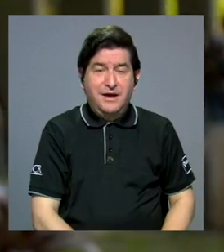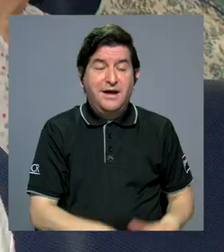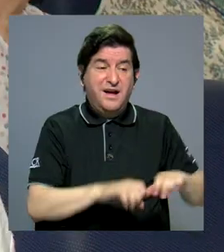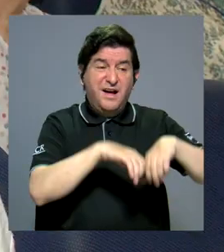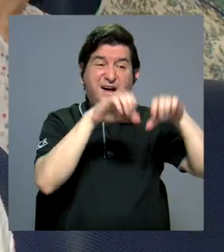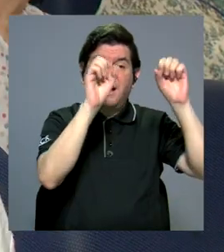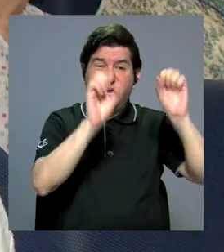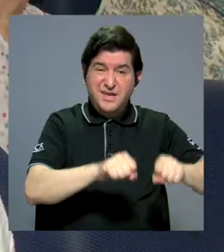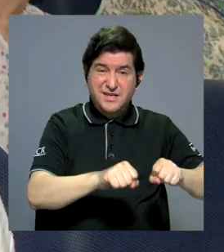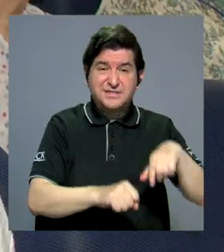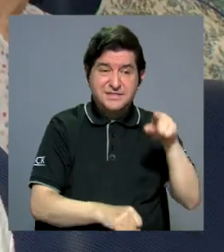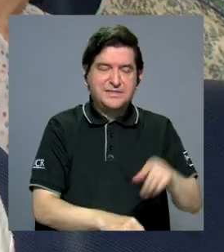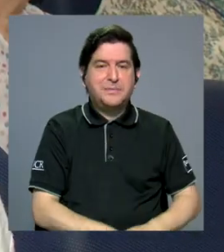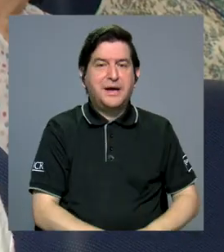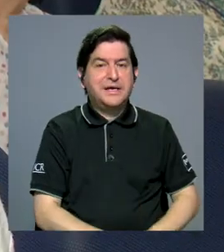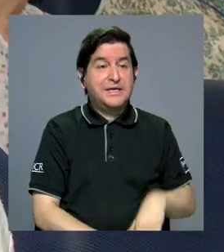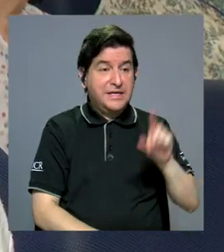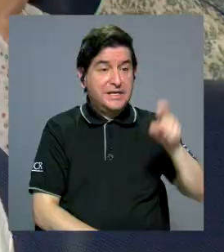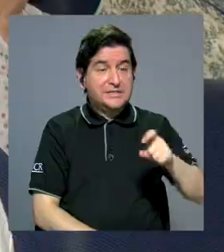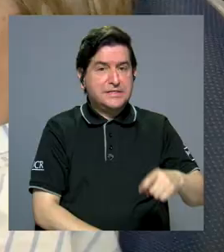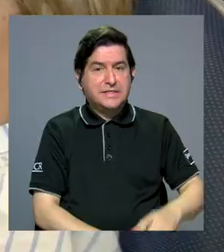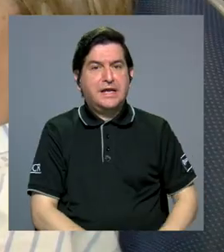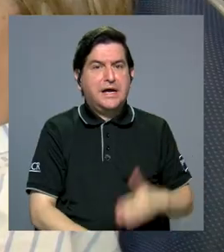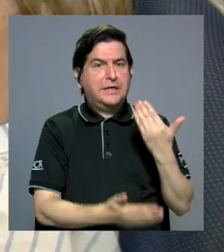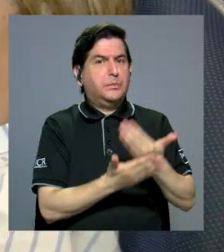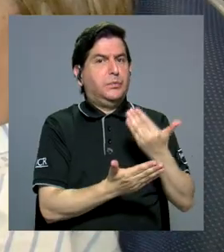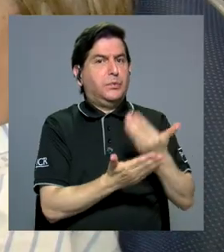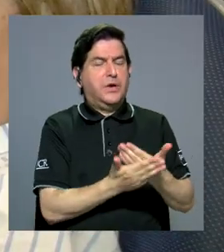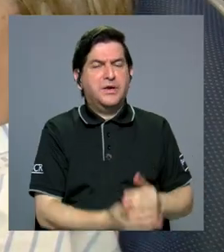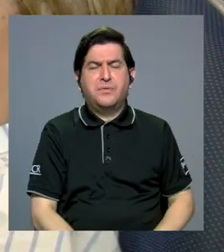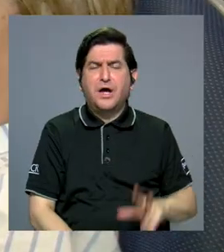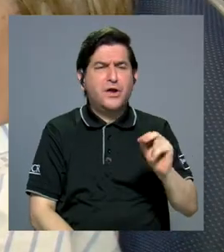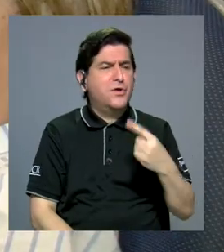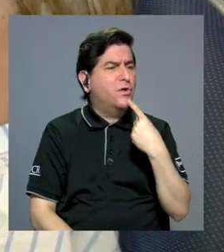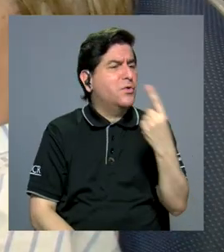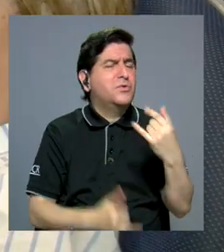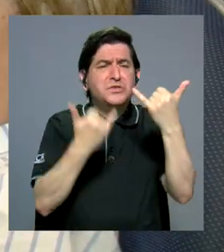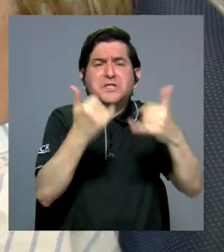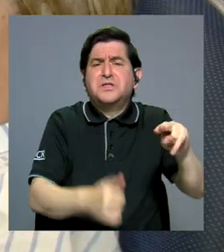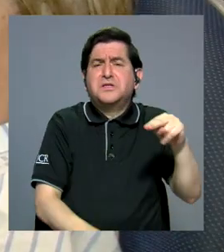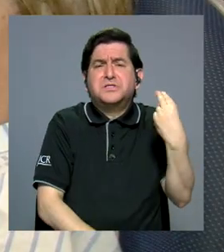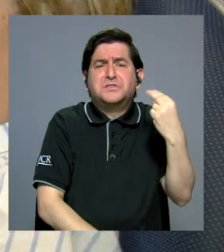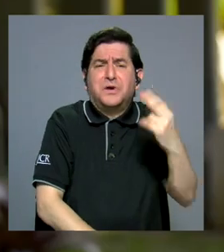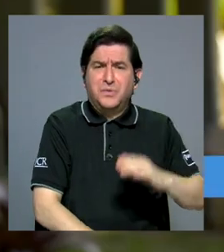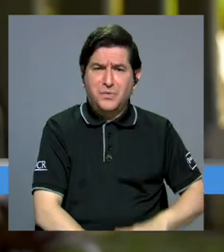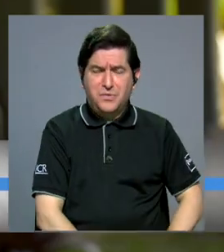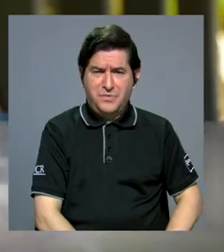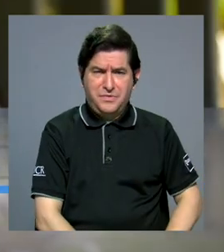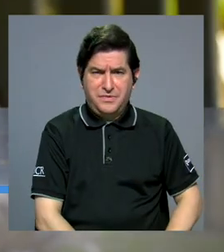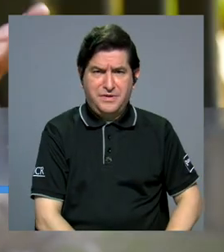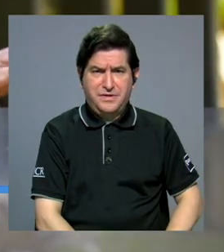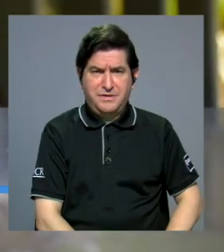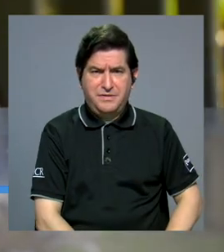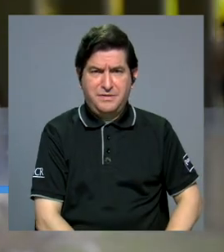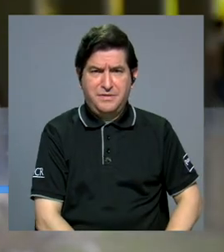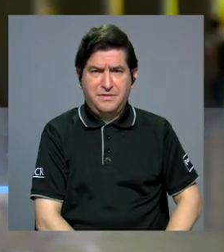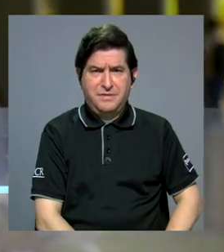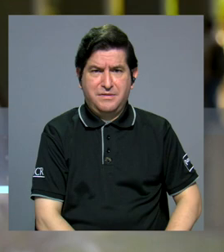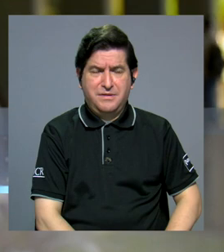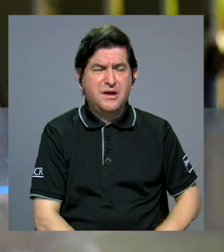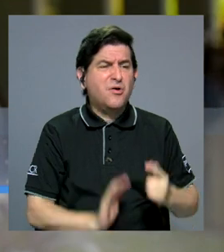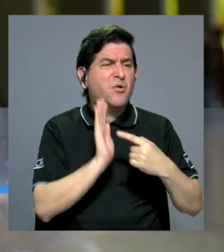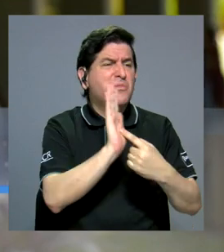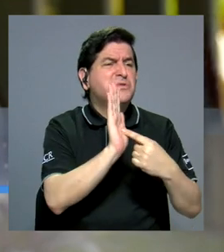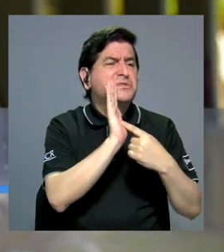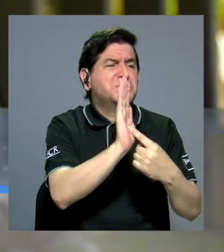el sistema se va a poner a prueba. Que no pueden decirle, como sale hoy en las noticias, ¿verdad? Hubo hoy, mañana y